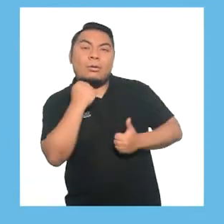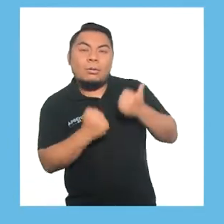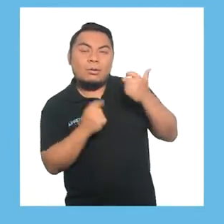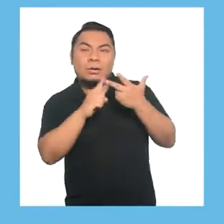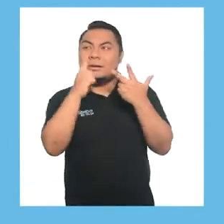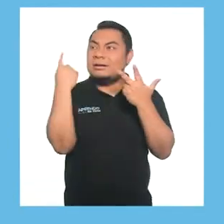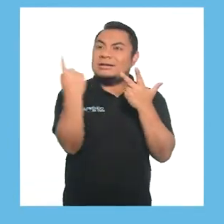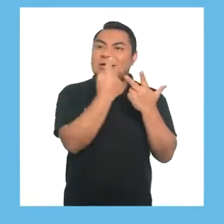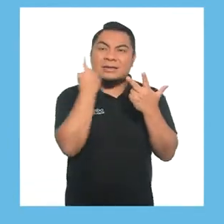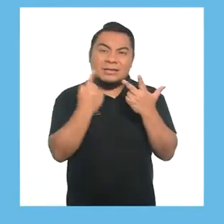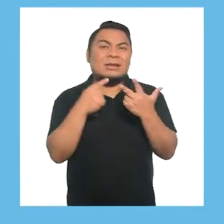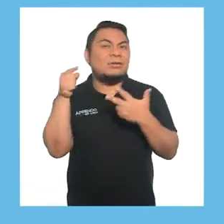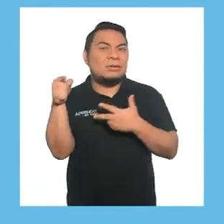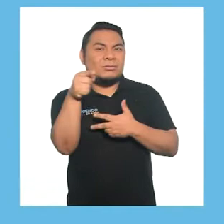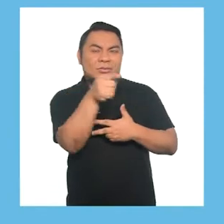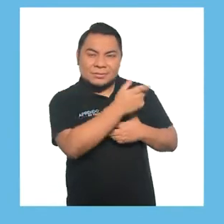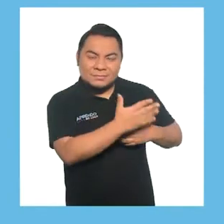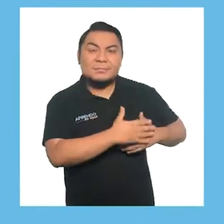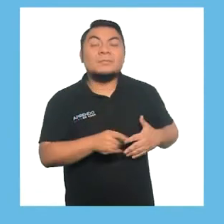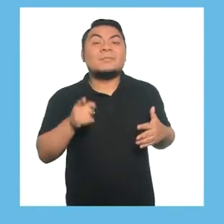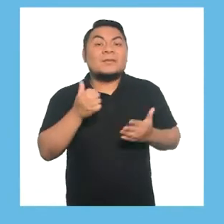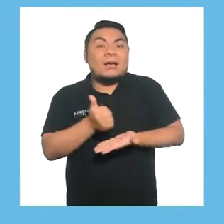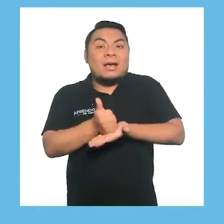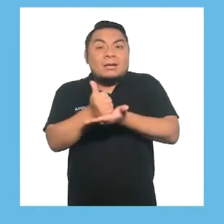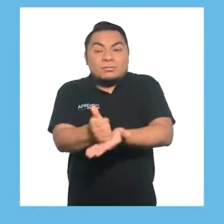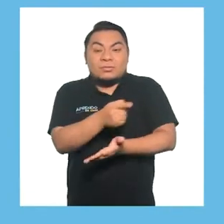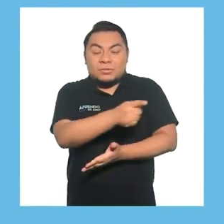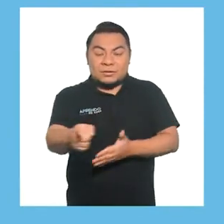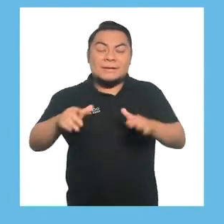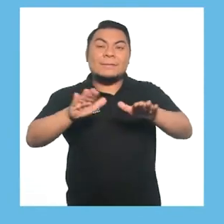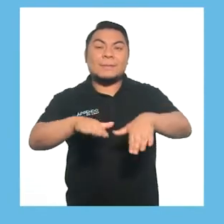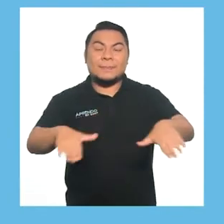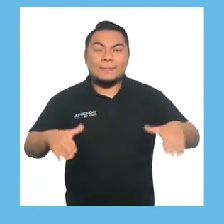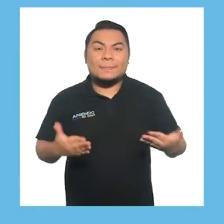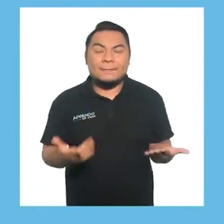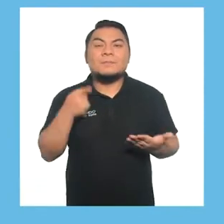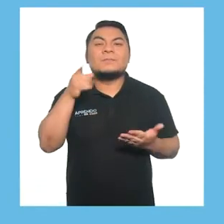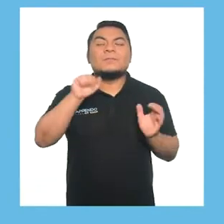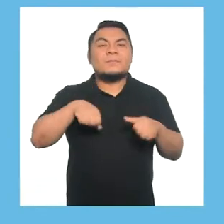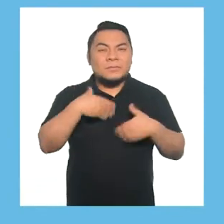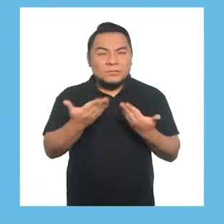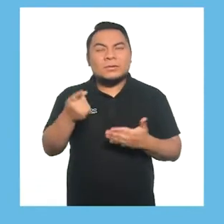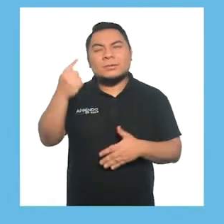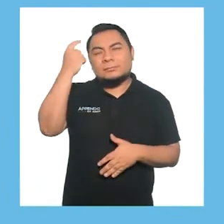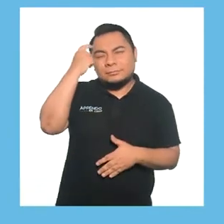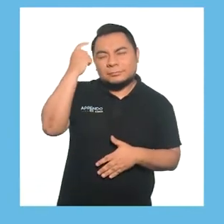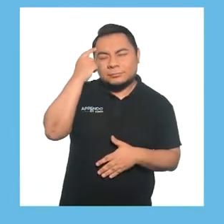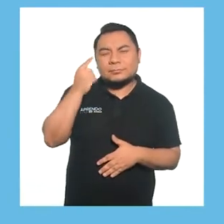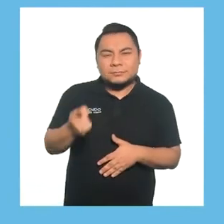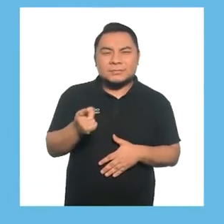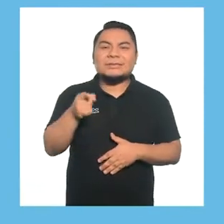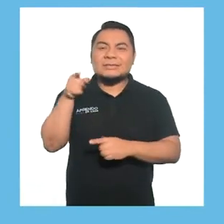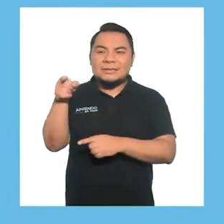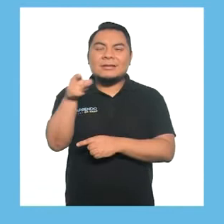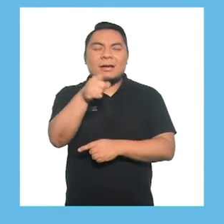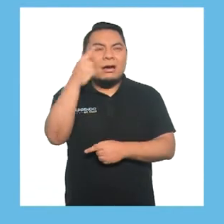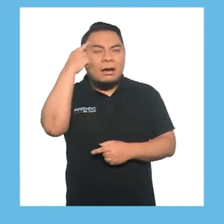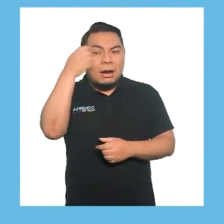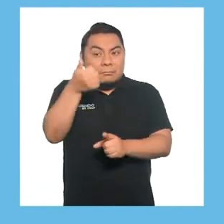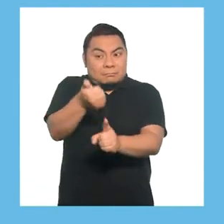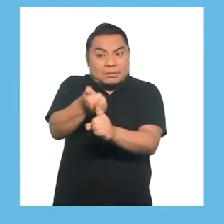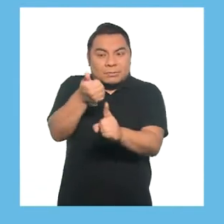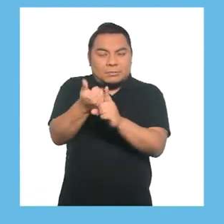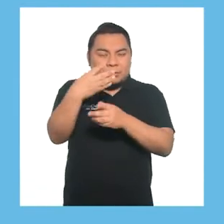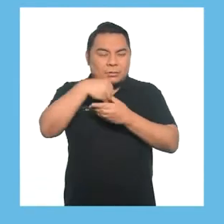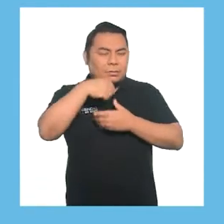girar, al igual que otras, ayudan a las niñas y los niños a tomar conciencia de ellas y